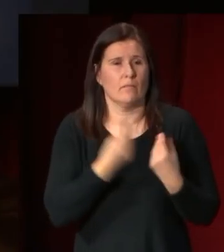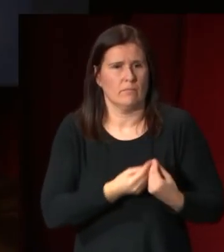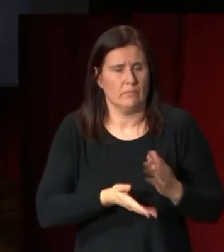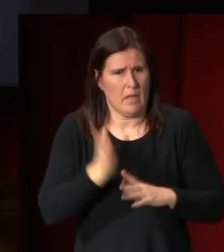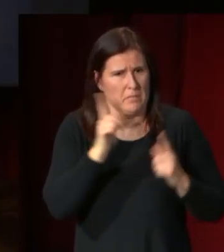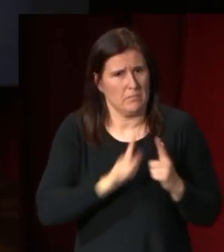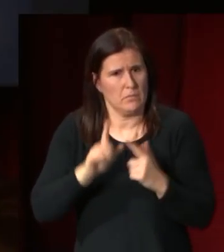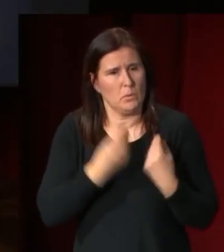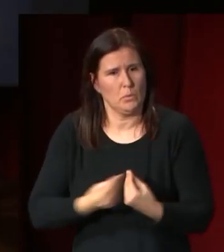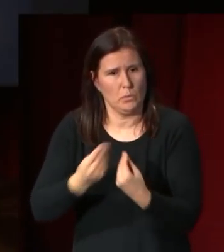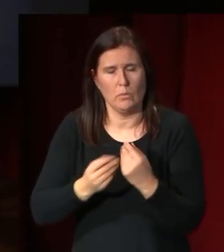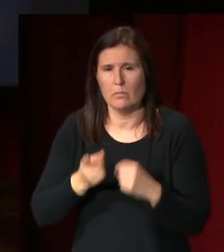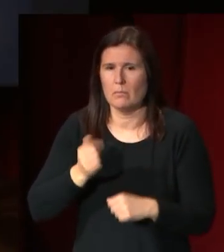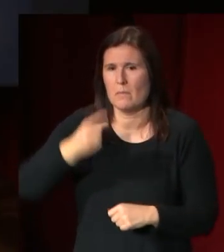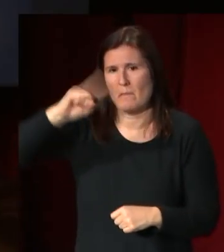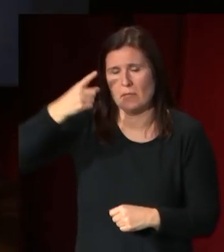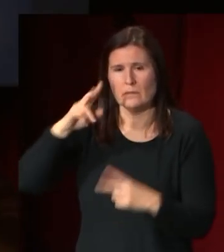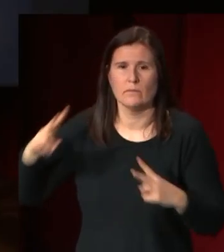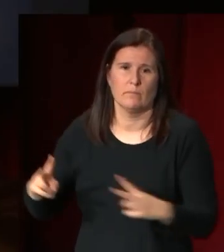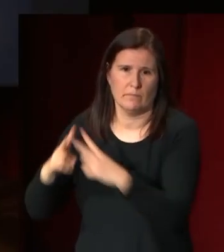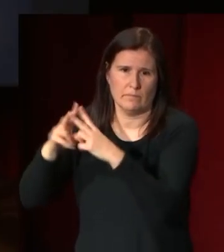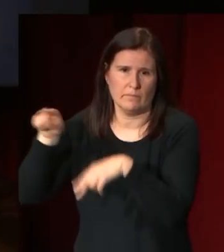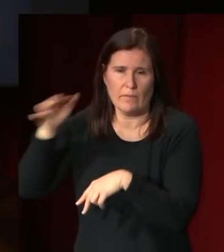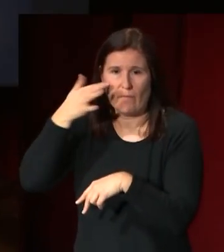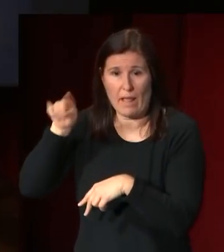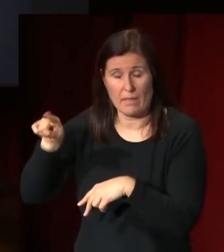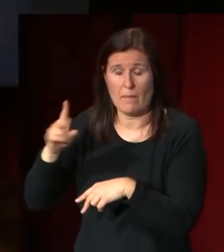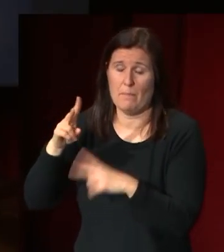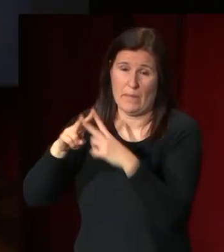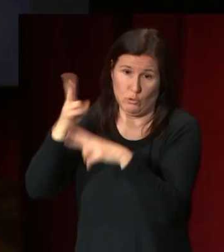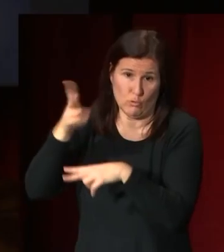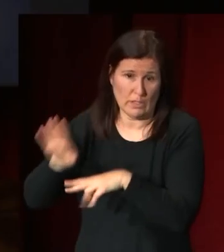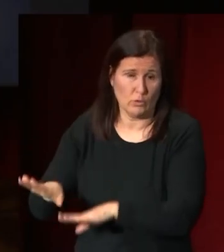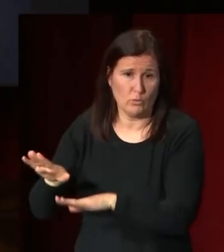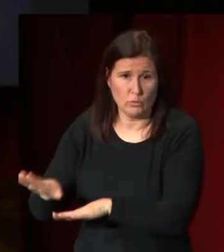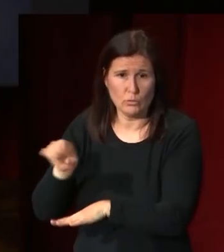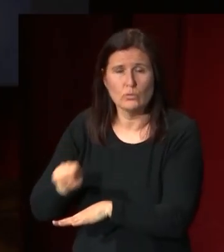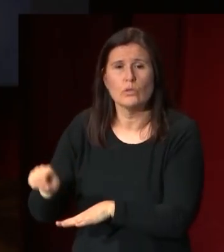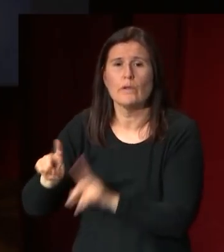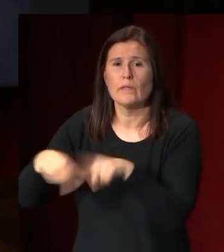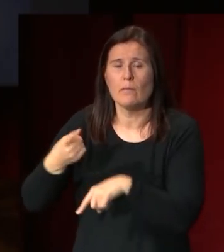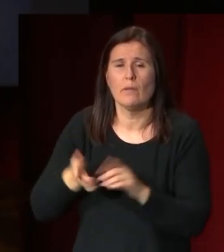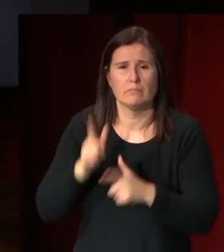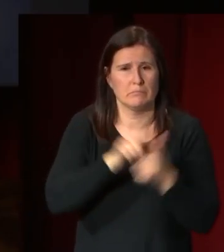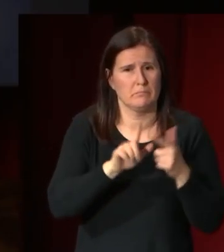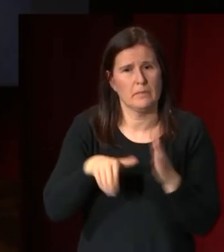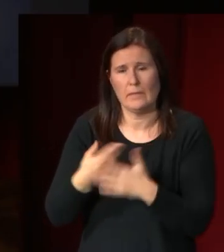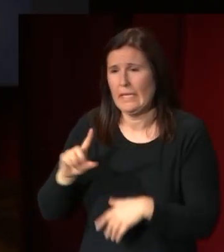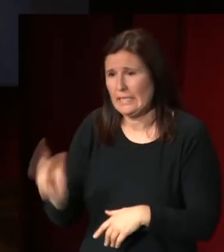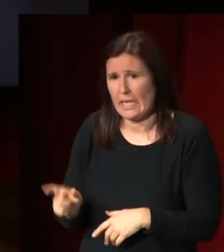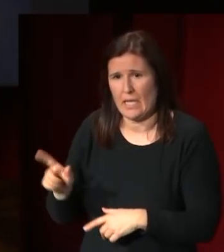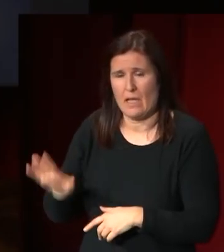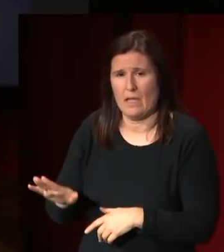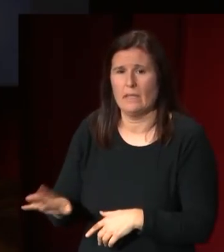por Francia fundamentalmente en París están dos años y luego viajan por Italia y de hecho están una serie de años